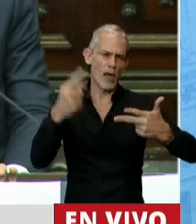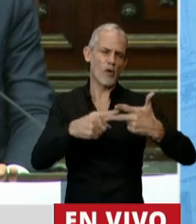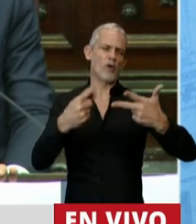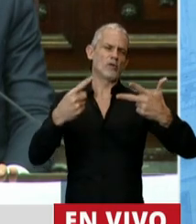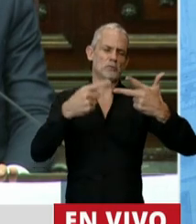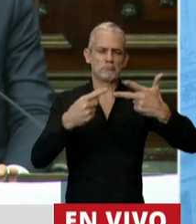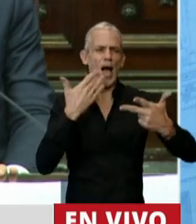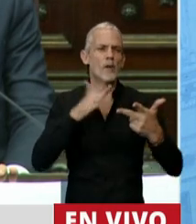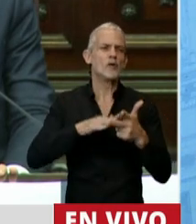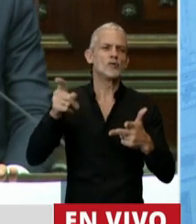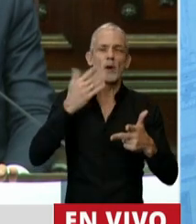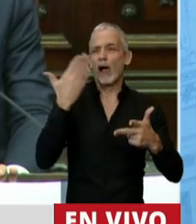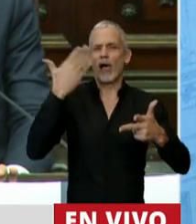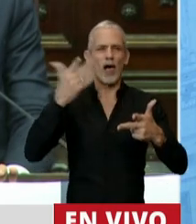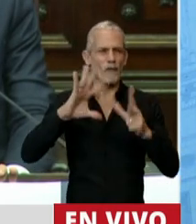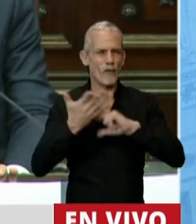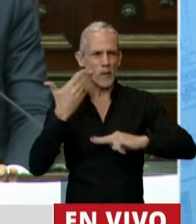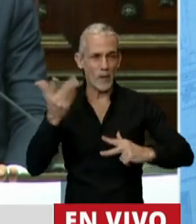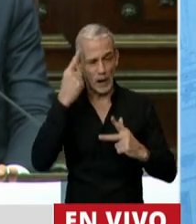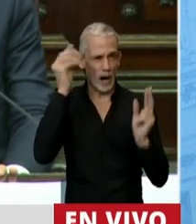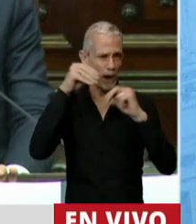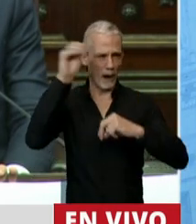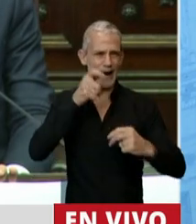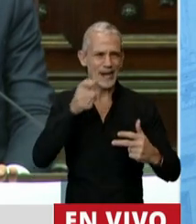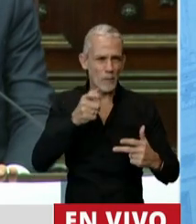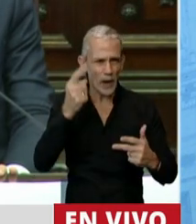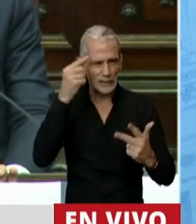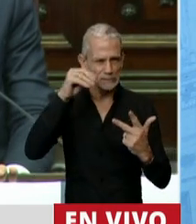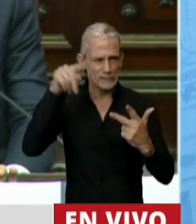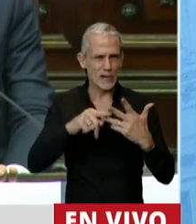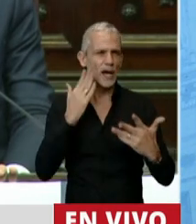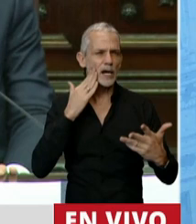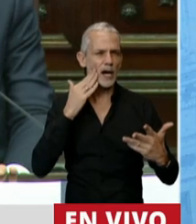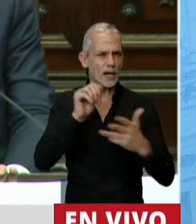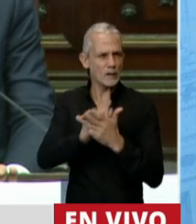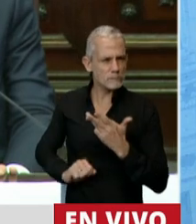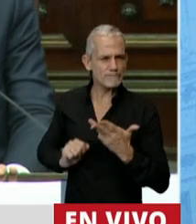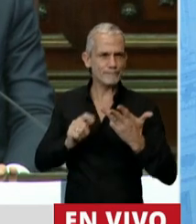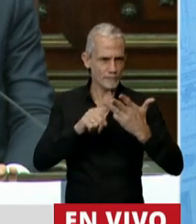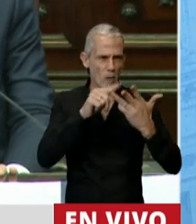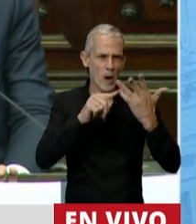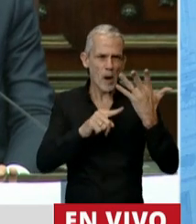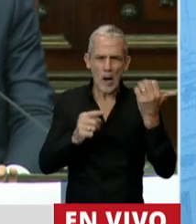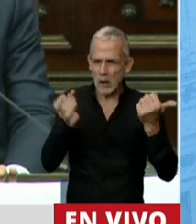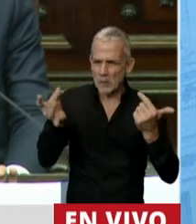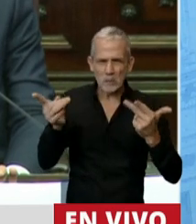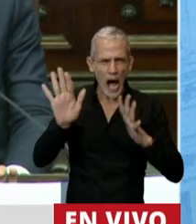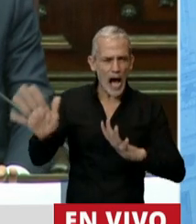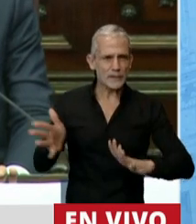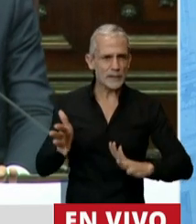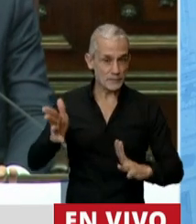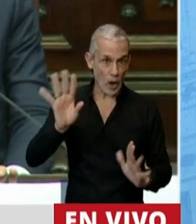Hablaron de su oratoria, que inventaba respuestas, que no daba la cara. Es muy difícil